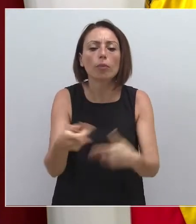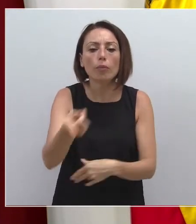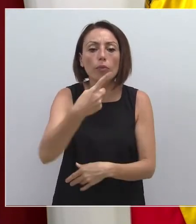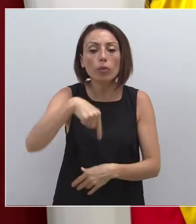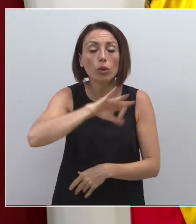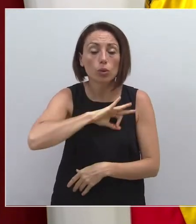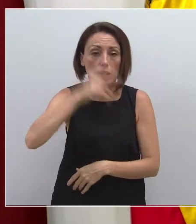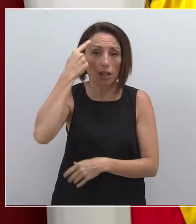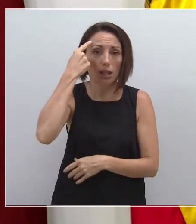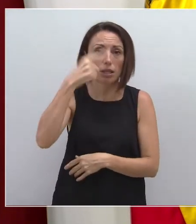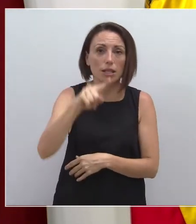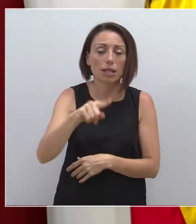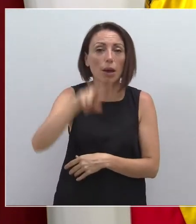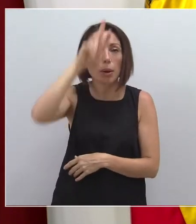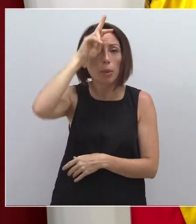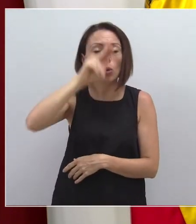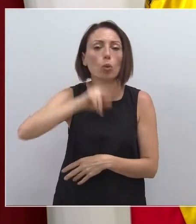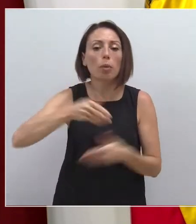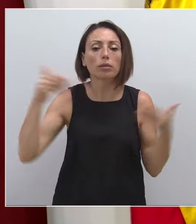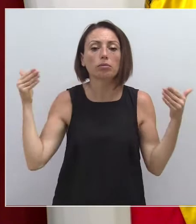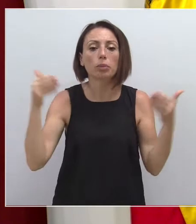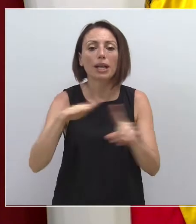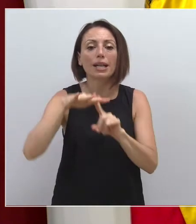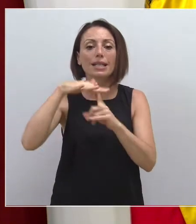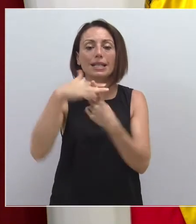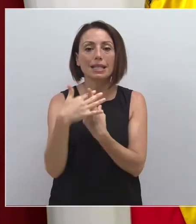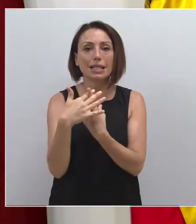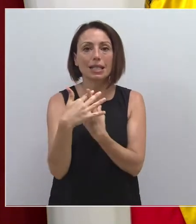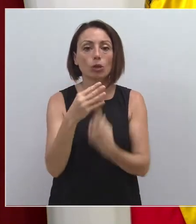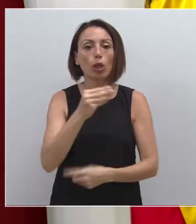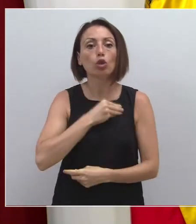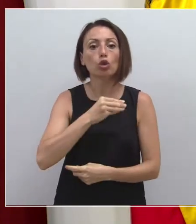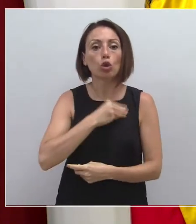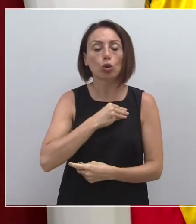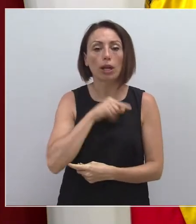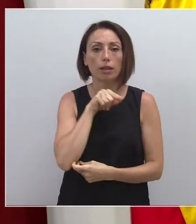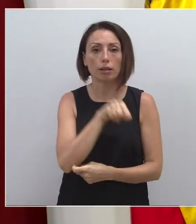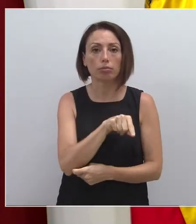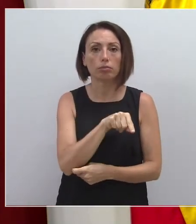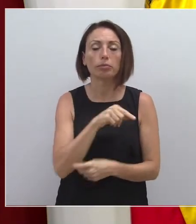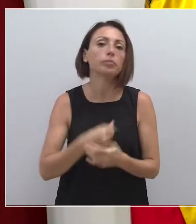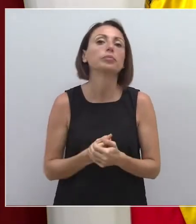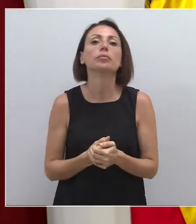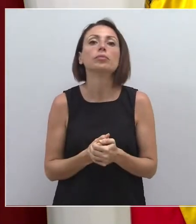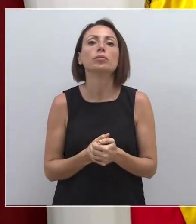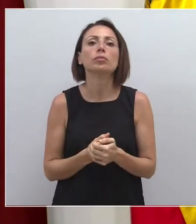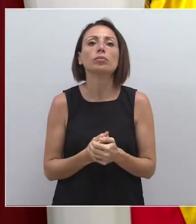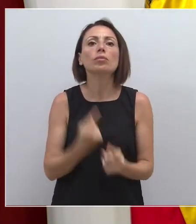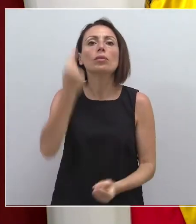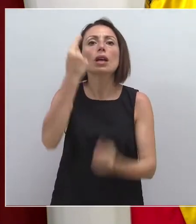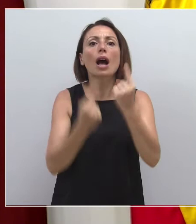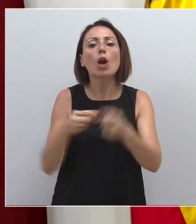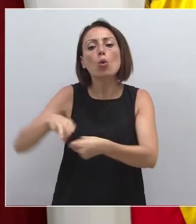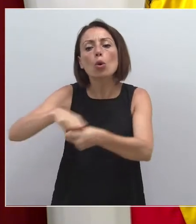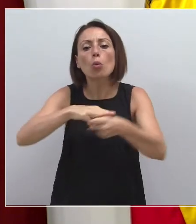saben, nos preocupa fundamentalmente la situación de Totana y algunos otros